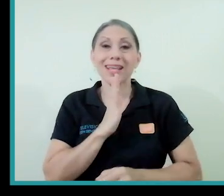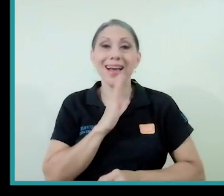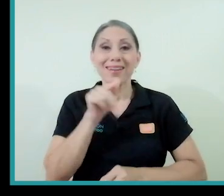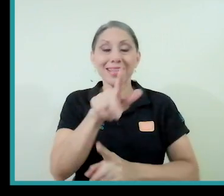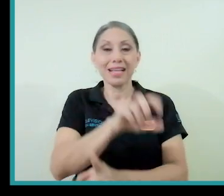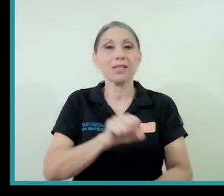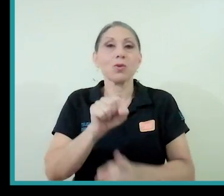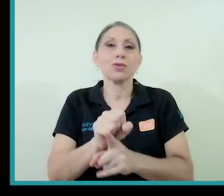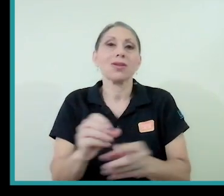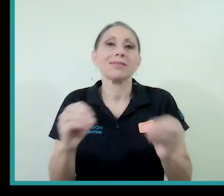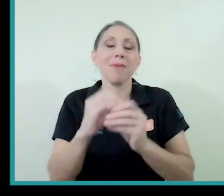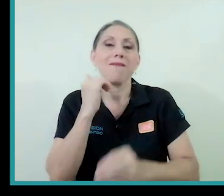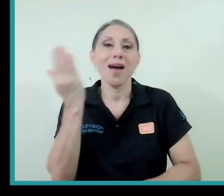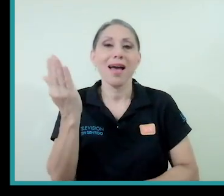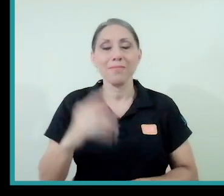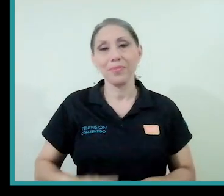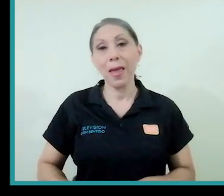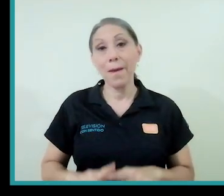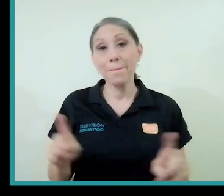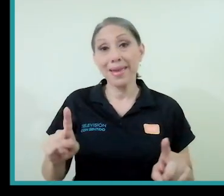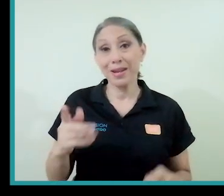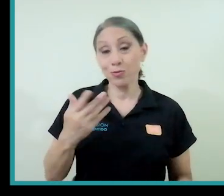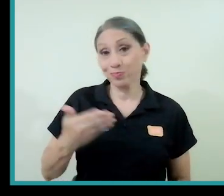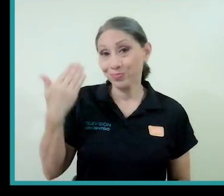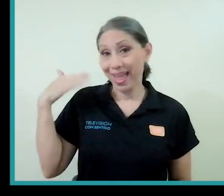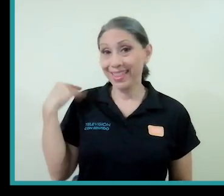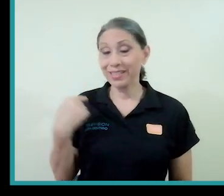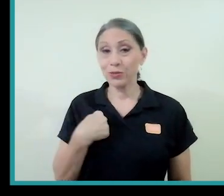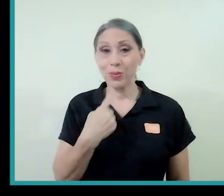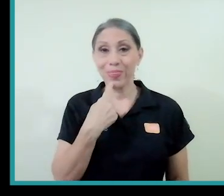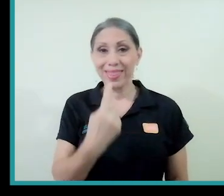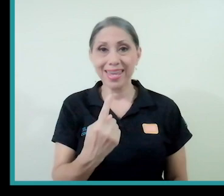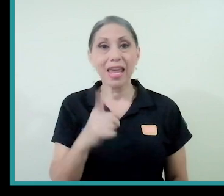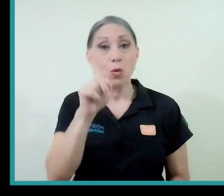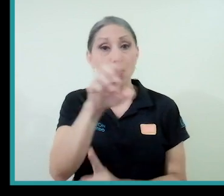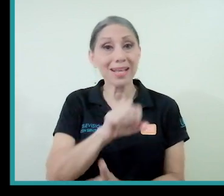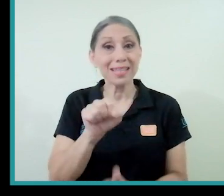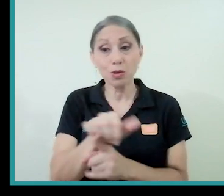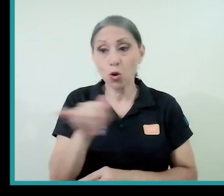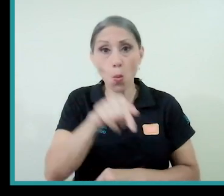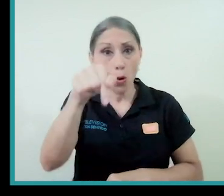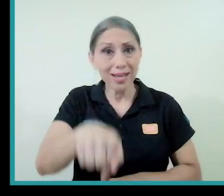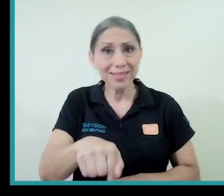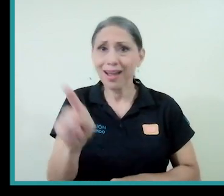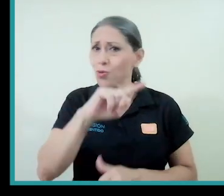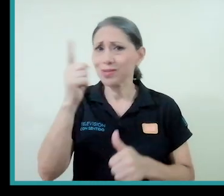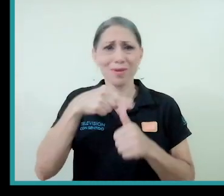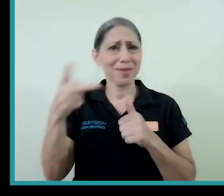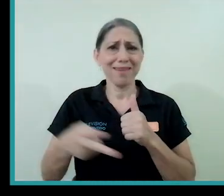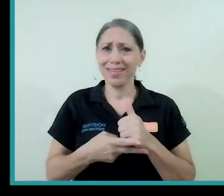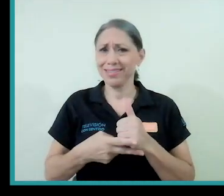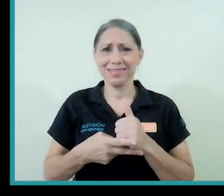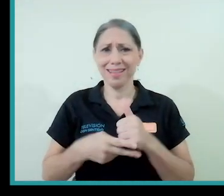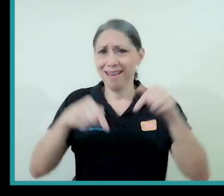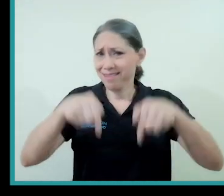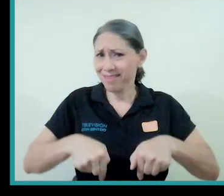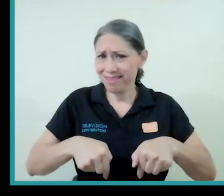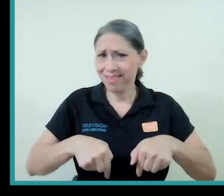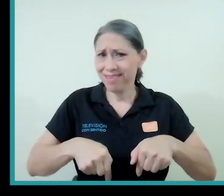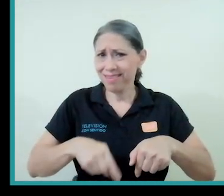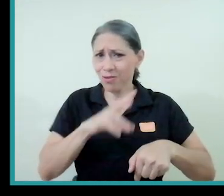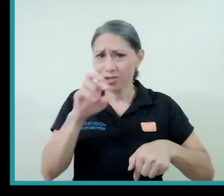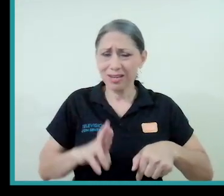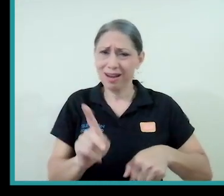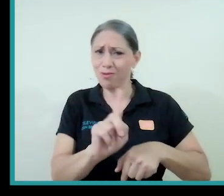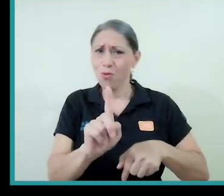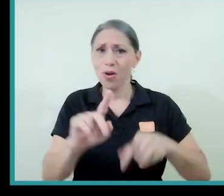quiero volver a lo que mencioné al inicio cuando dije que una situación como esta no es la primera que pasamos, ni en el mundo, ni en